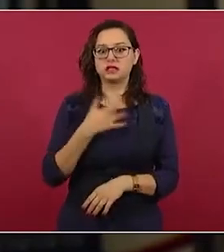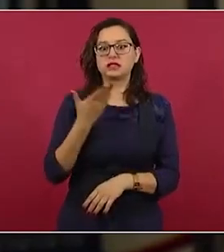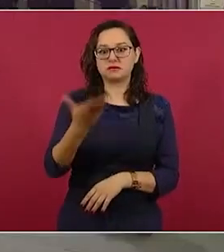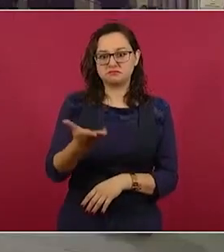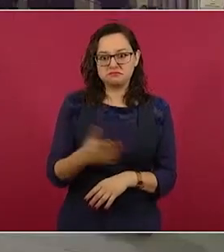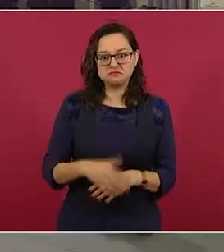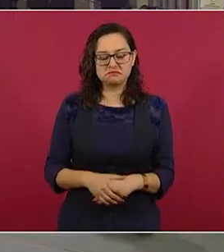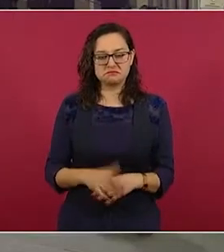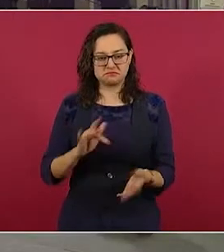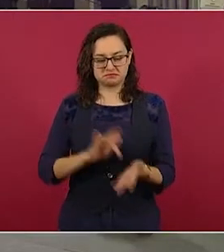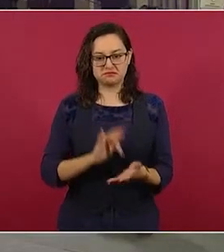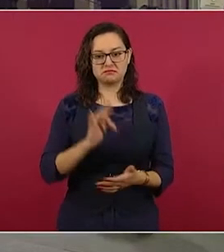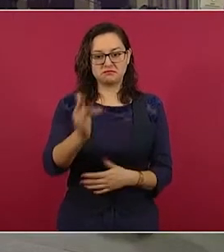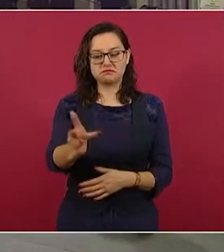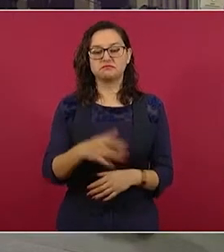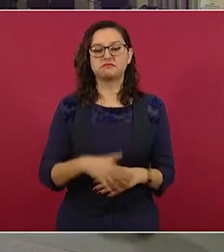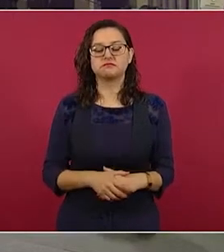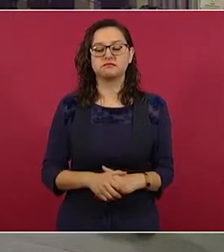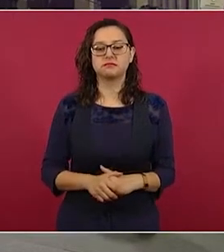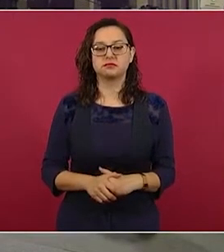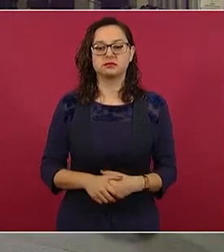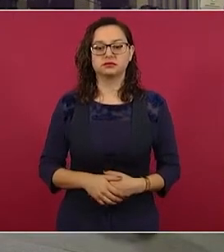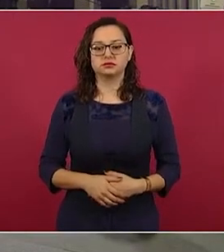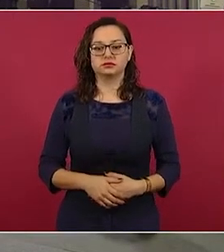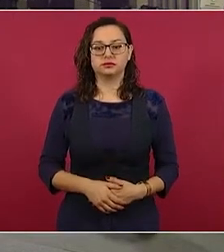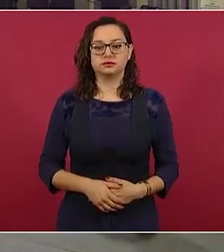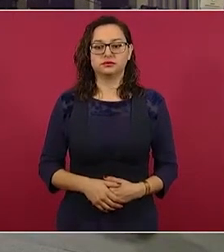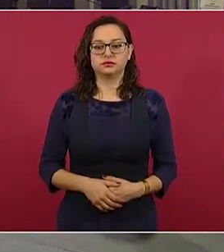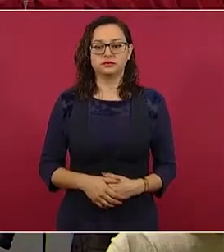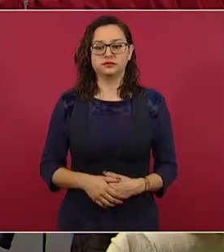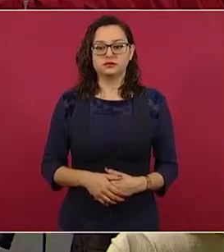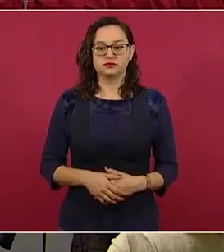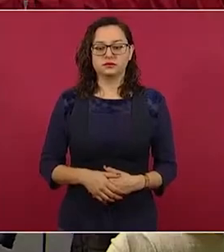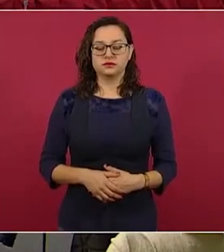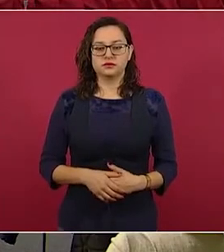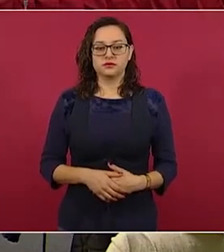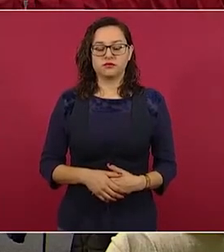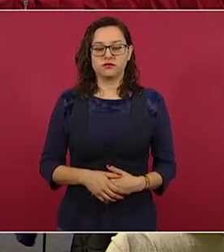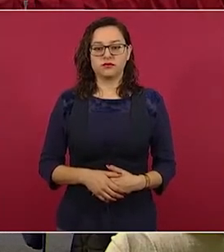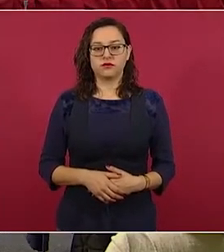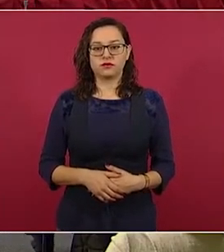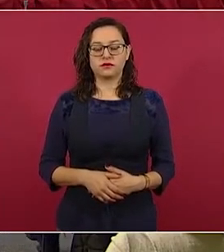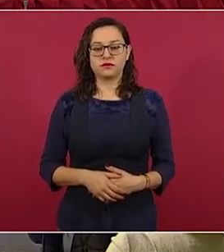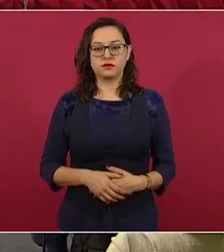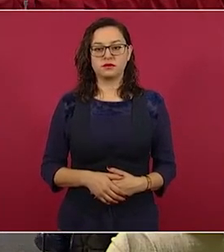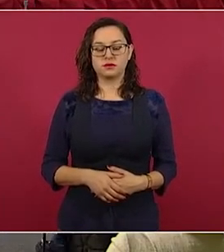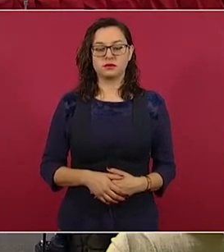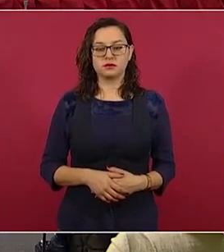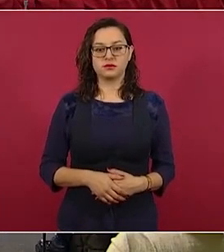gracias por las respuestas. Yo creo que en algunos casos